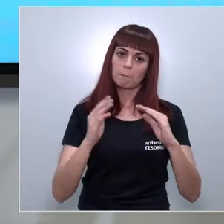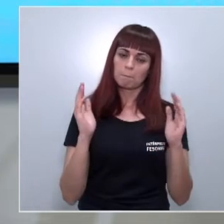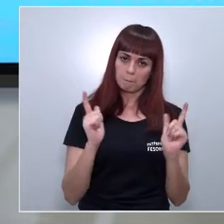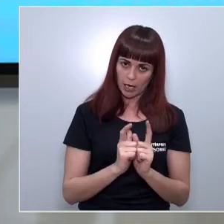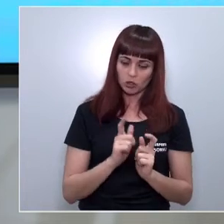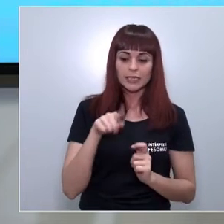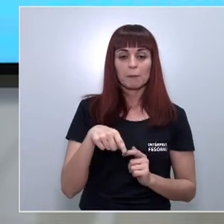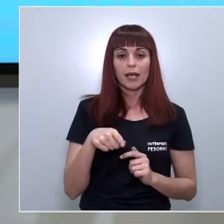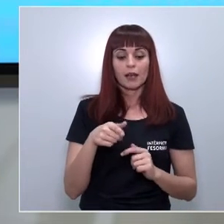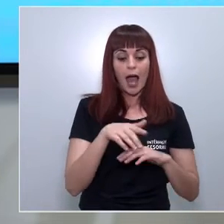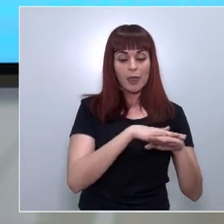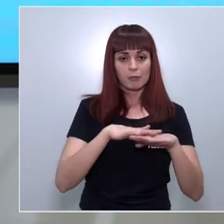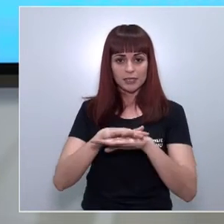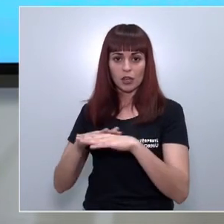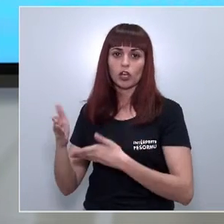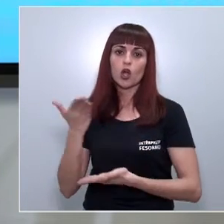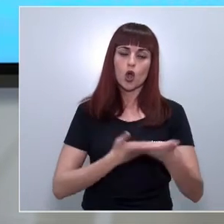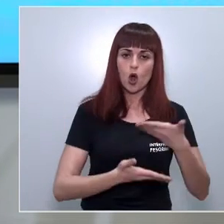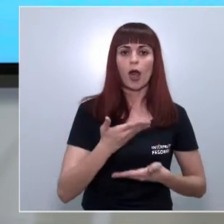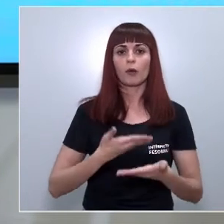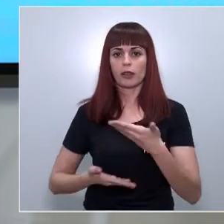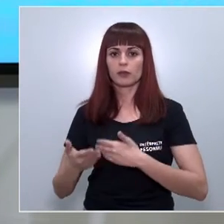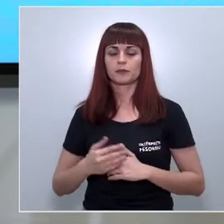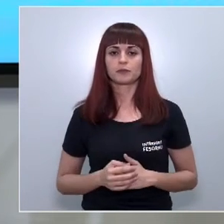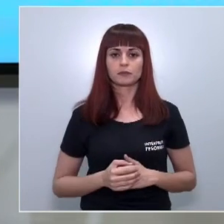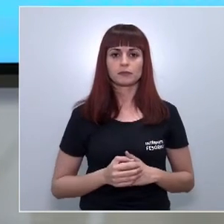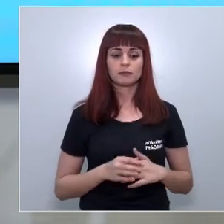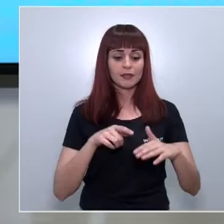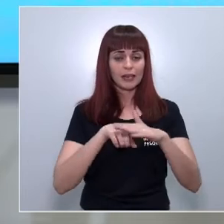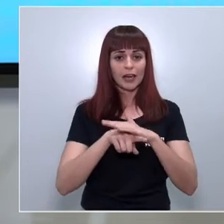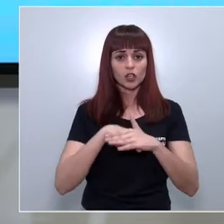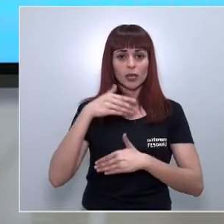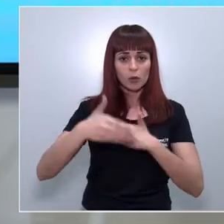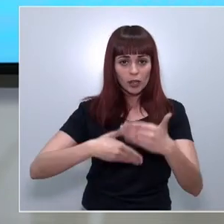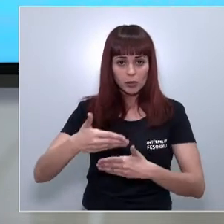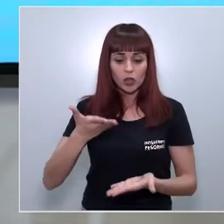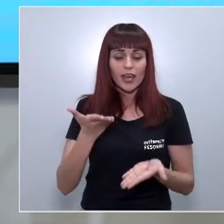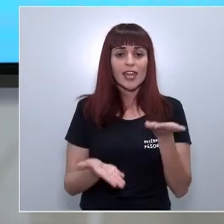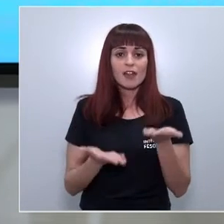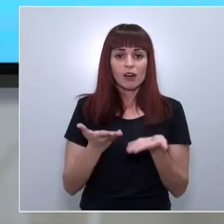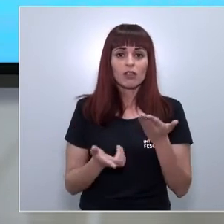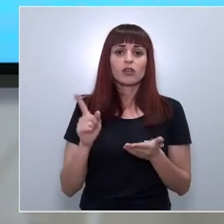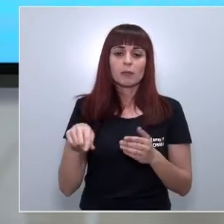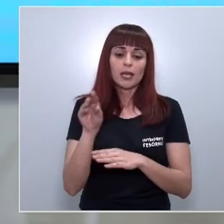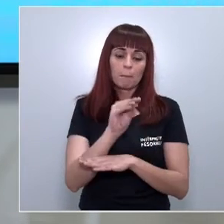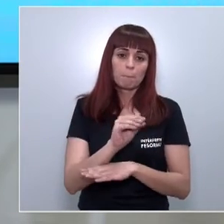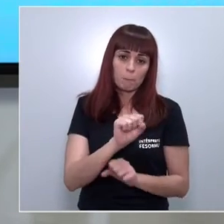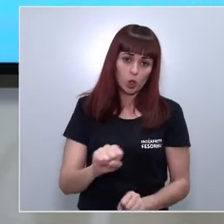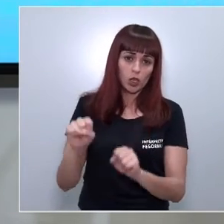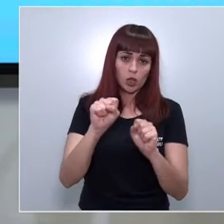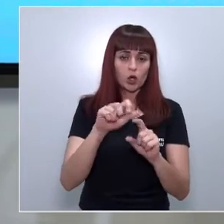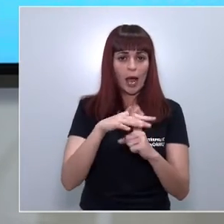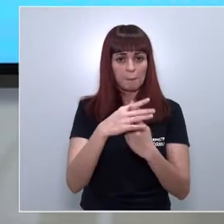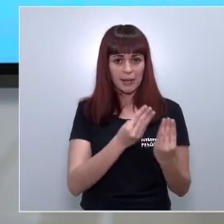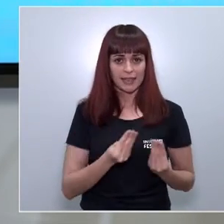colaboración entre administraciones en la tramitación de los procedimientos de evaluación y autorización ambiental todo ello para